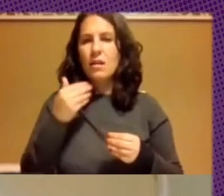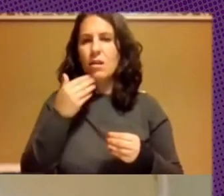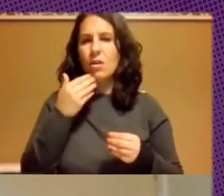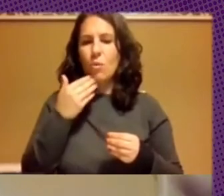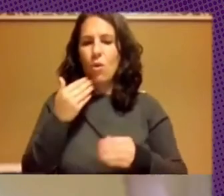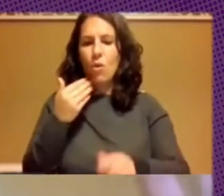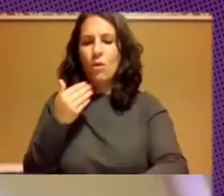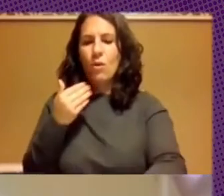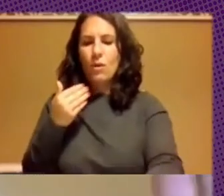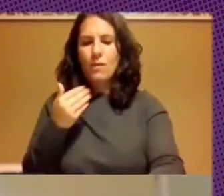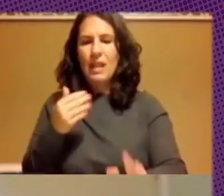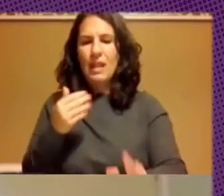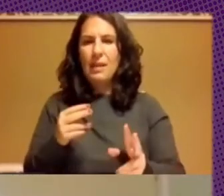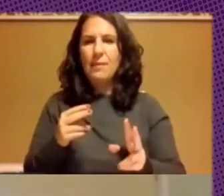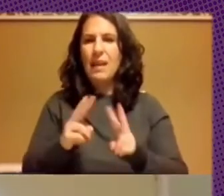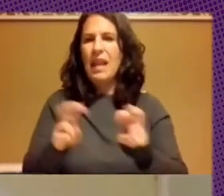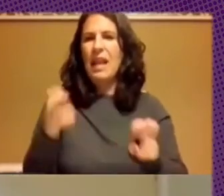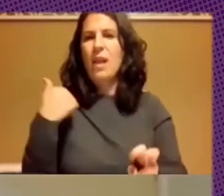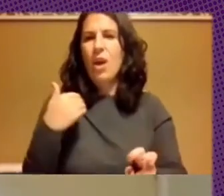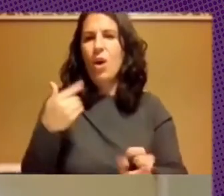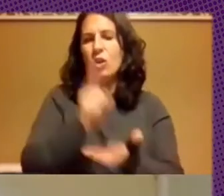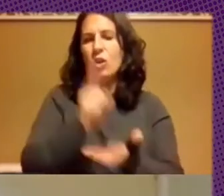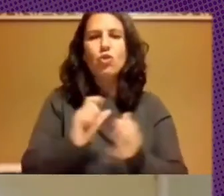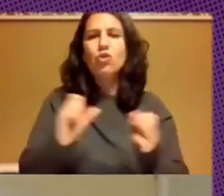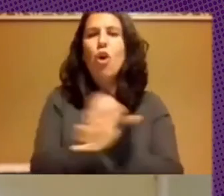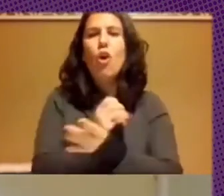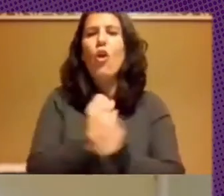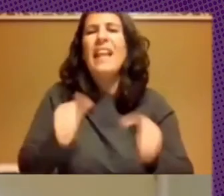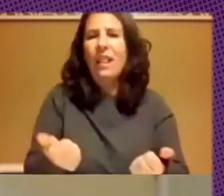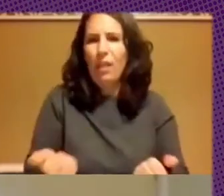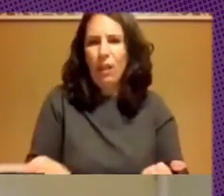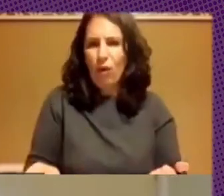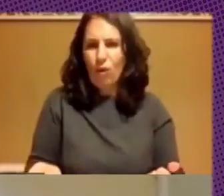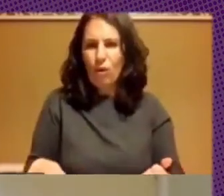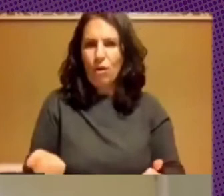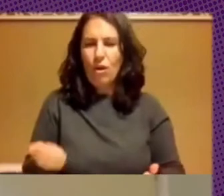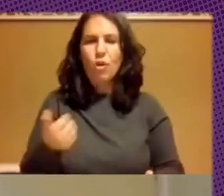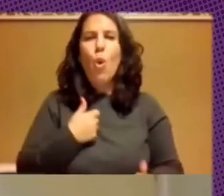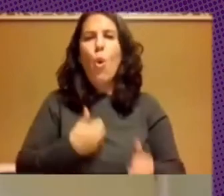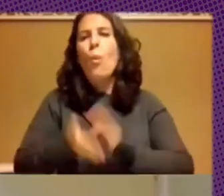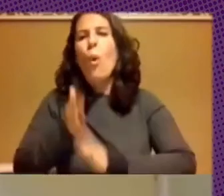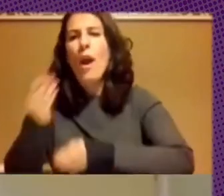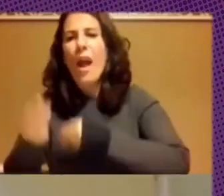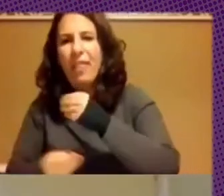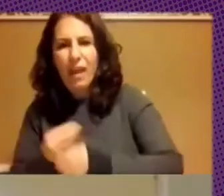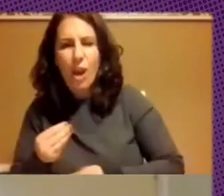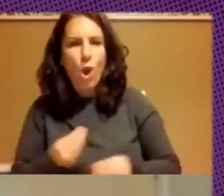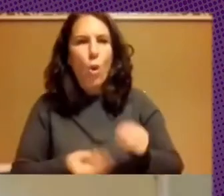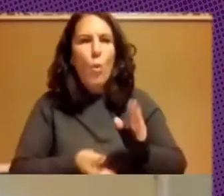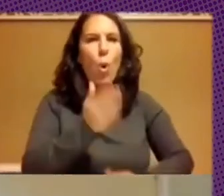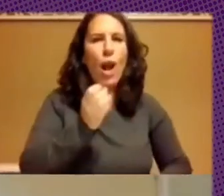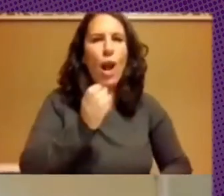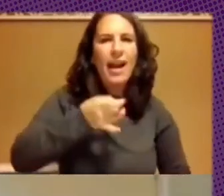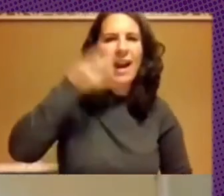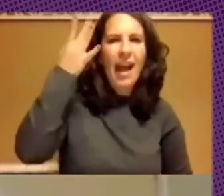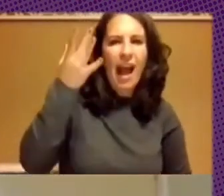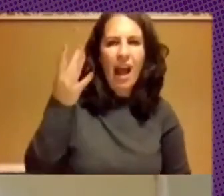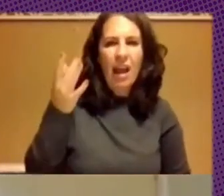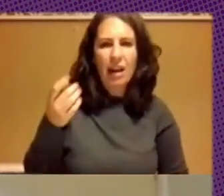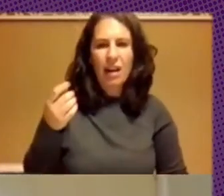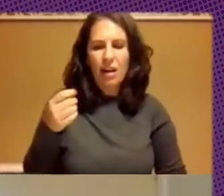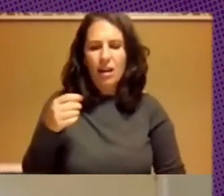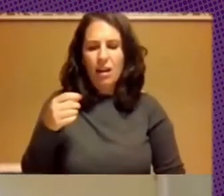voy a mi distribución voy a hacer este software